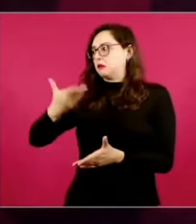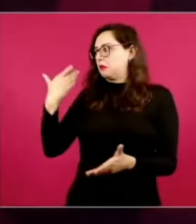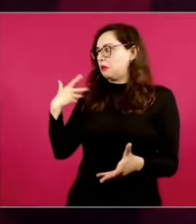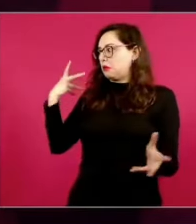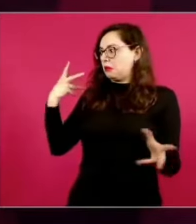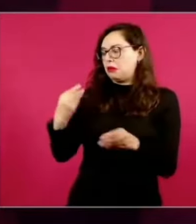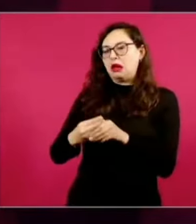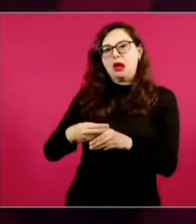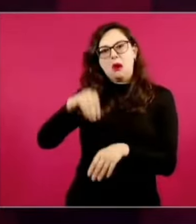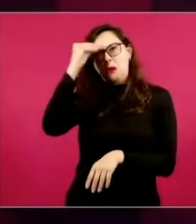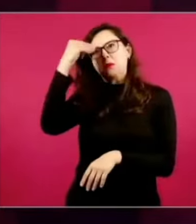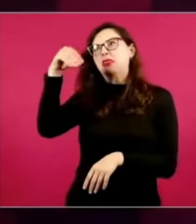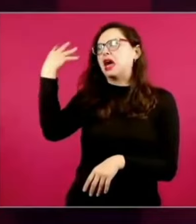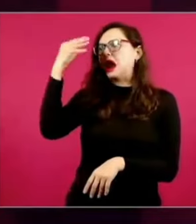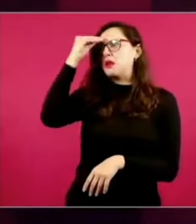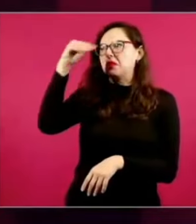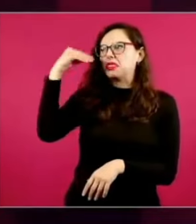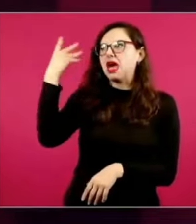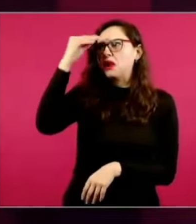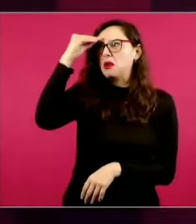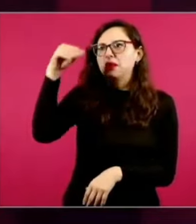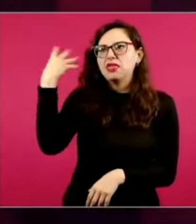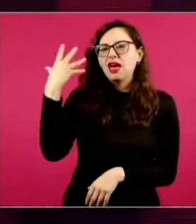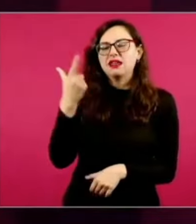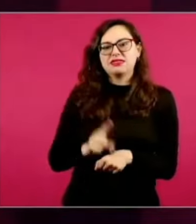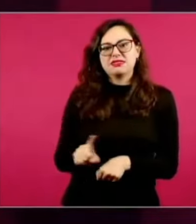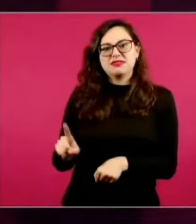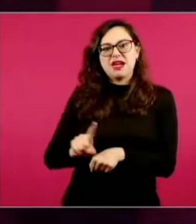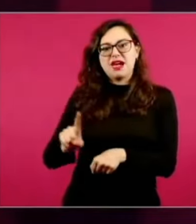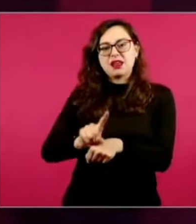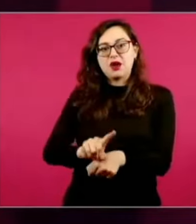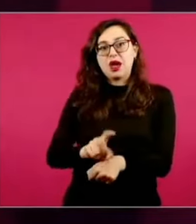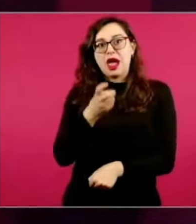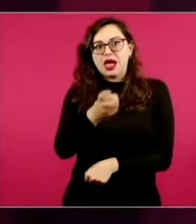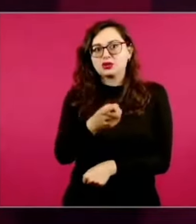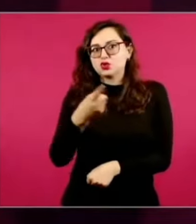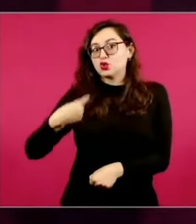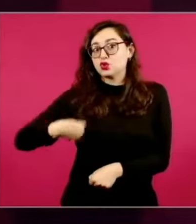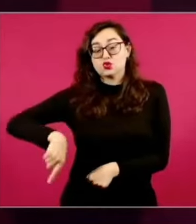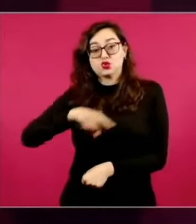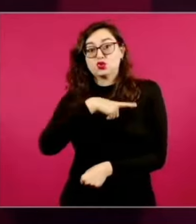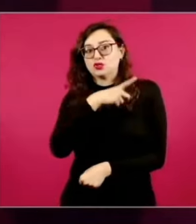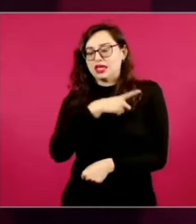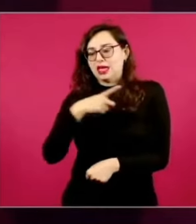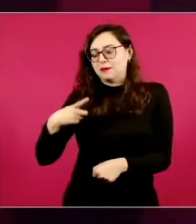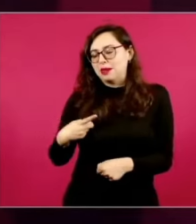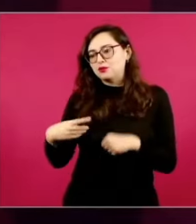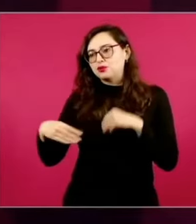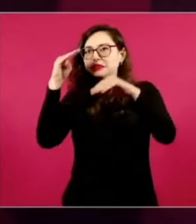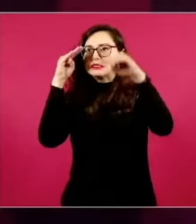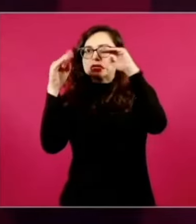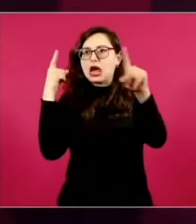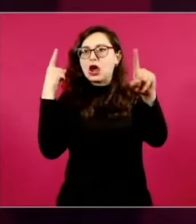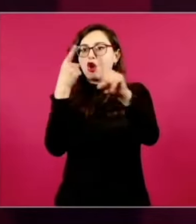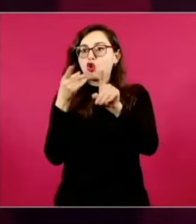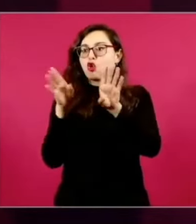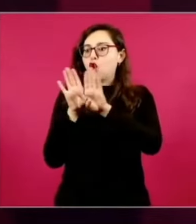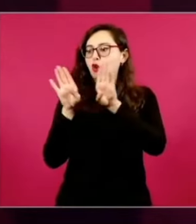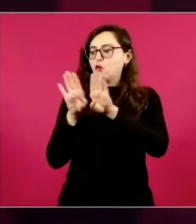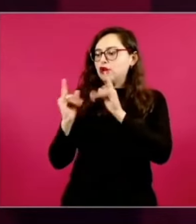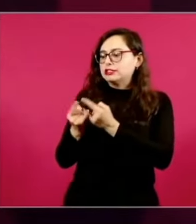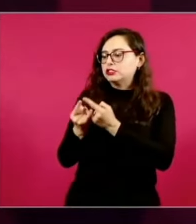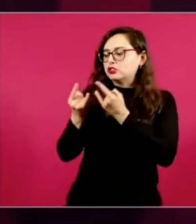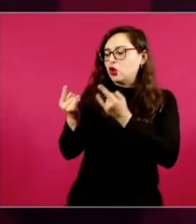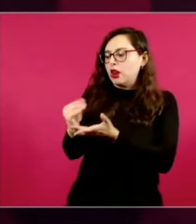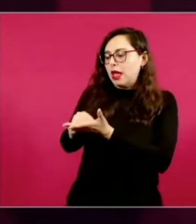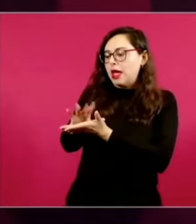social. Y ahí está el desafío, cómo construimos ese tiempo social, cómo empezamos a construir